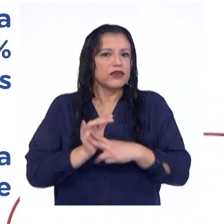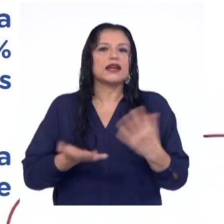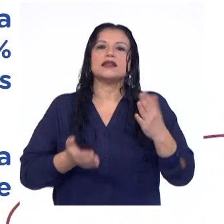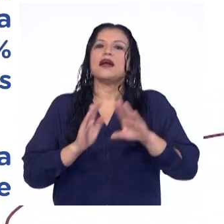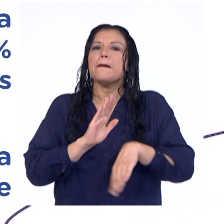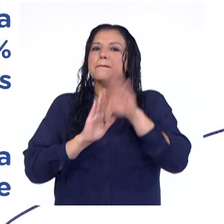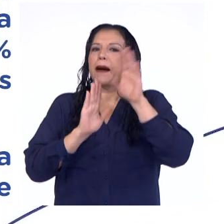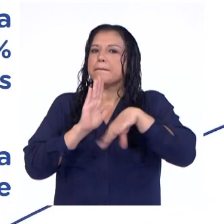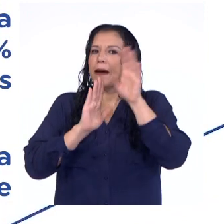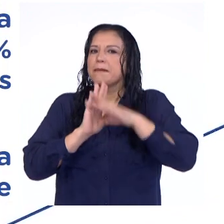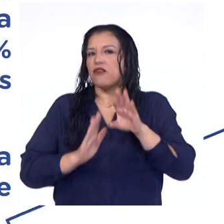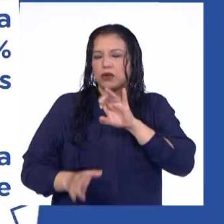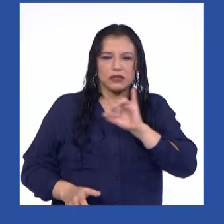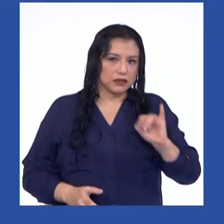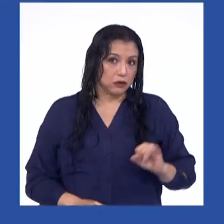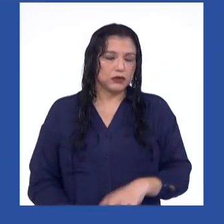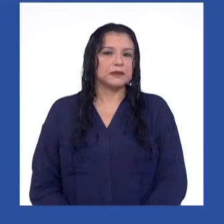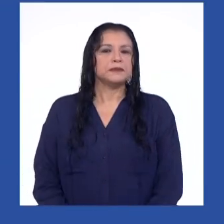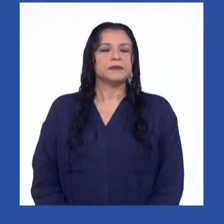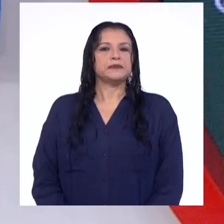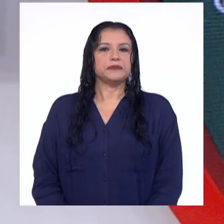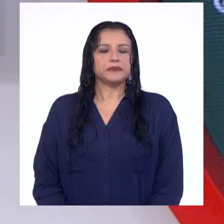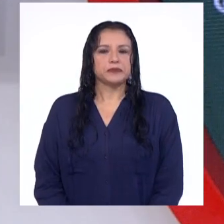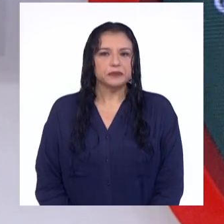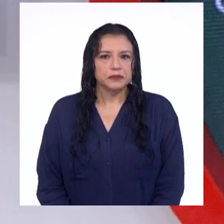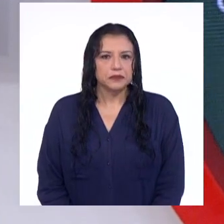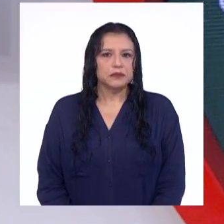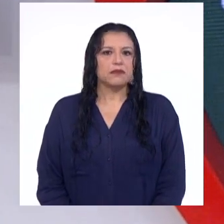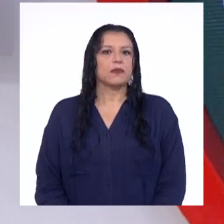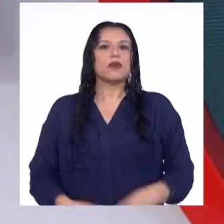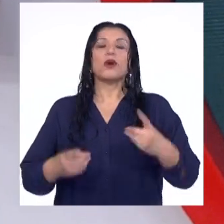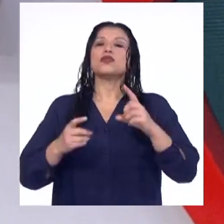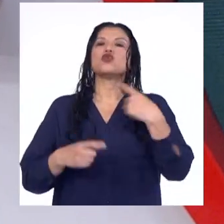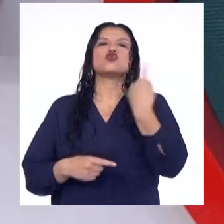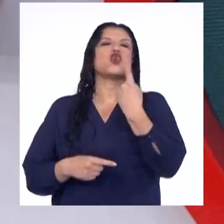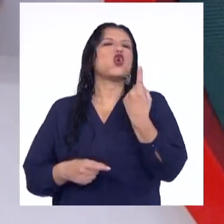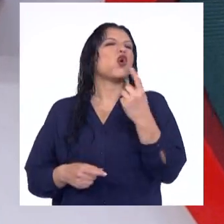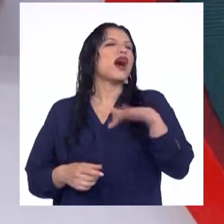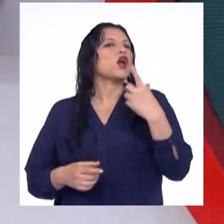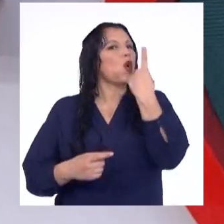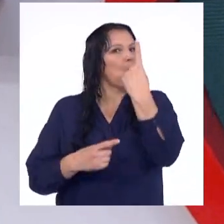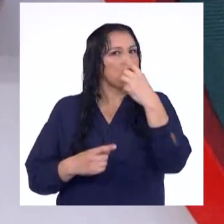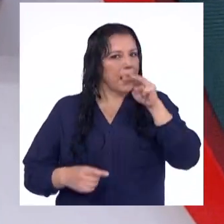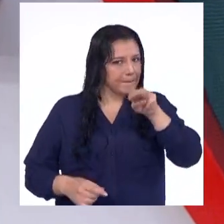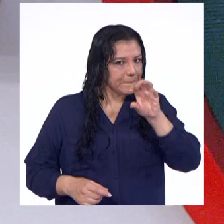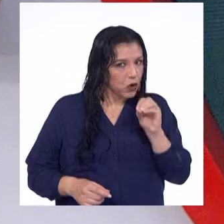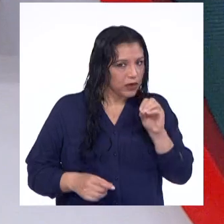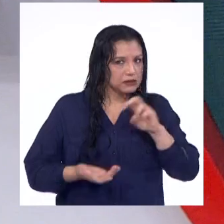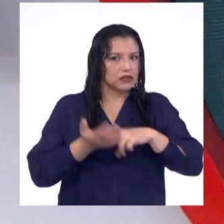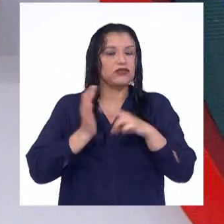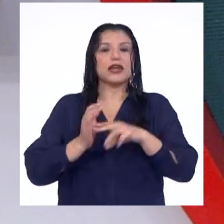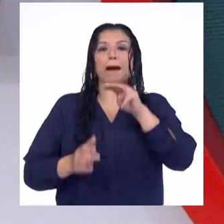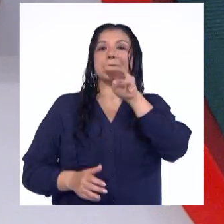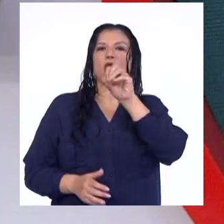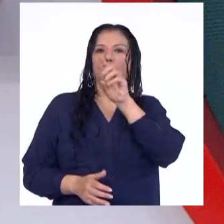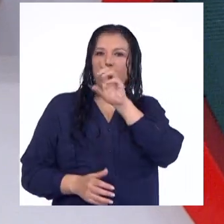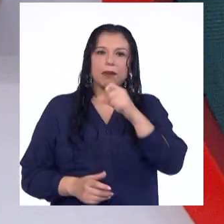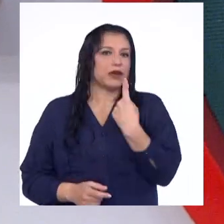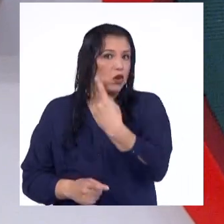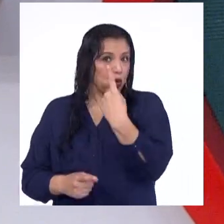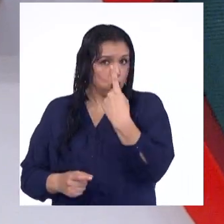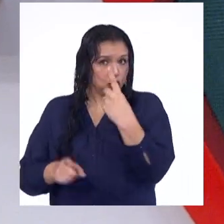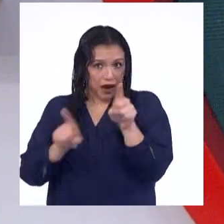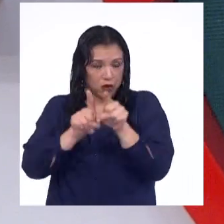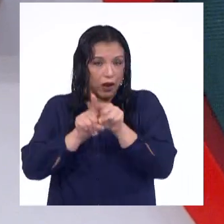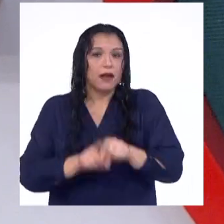mayor frecuencia absoluta. Cuando solo existe una moda, se trata de una muestra modal. Sin embargo, en algunos casos